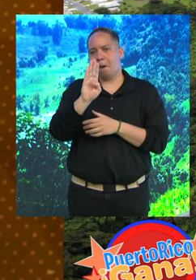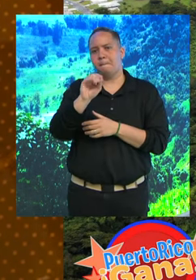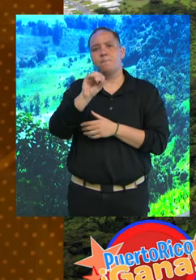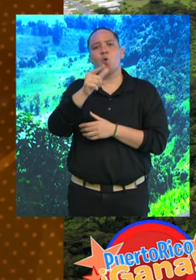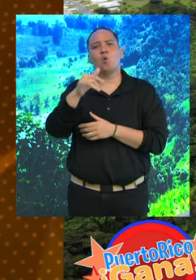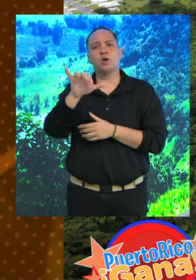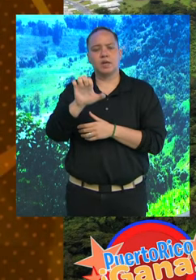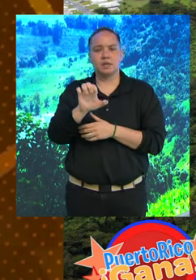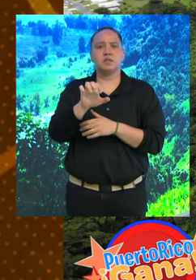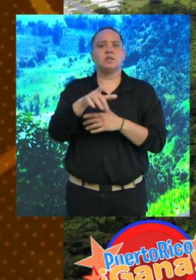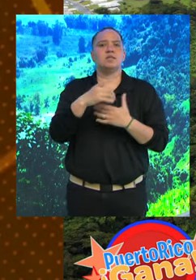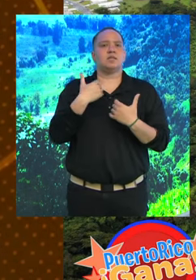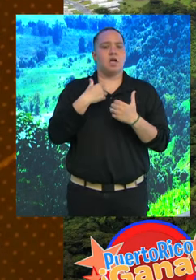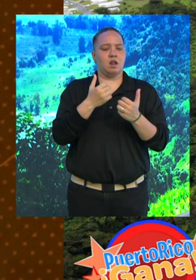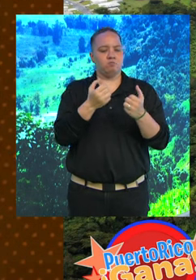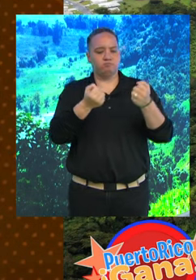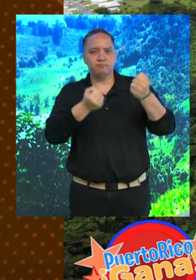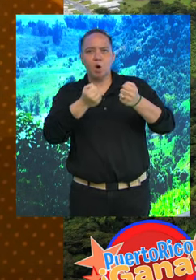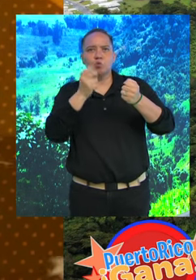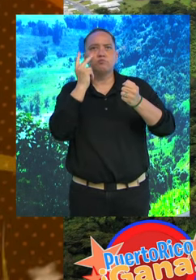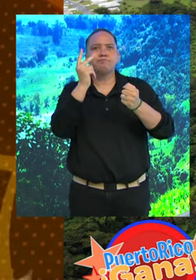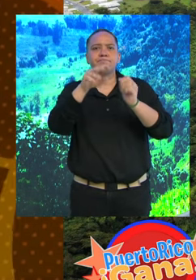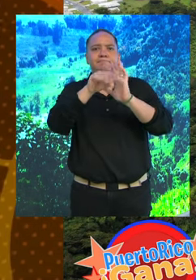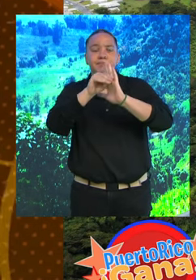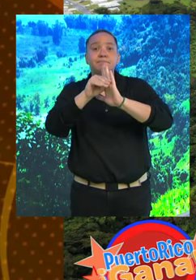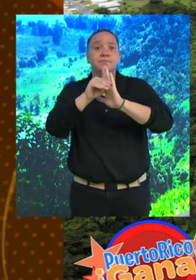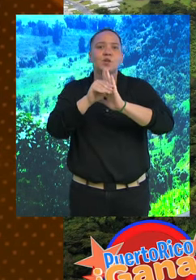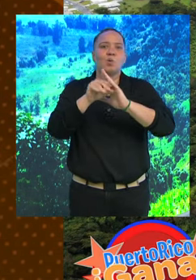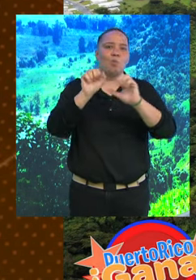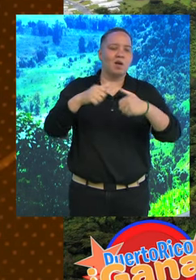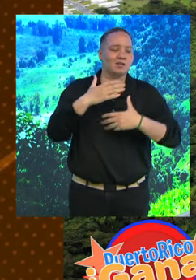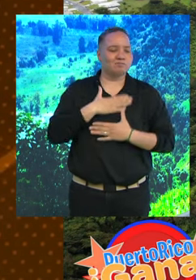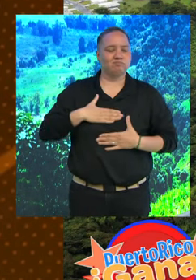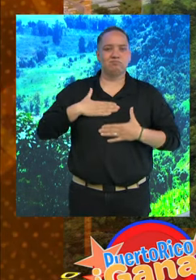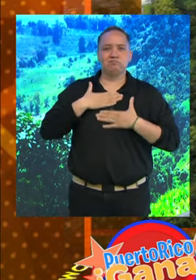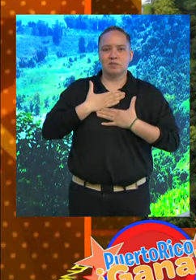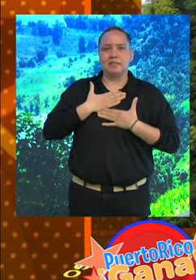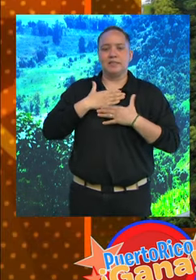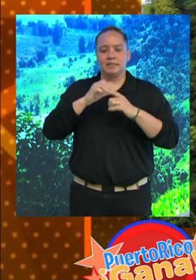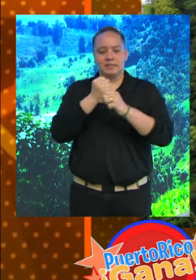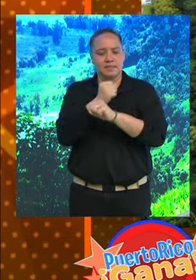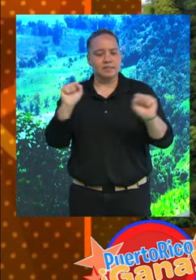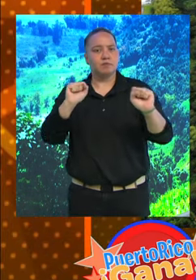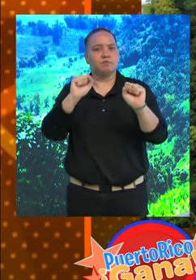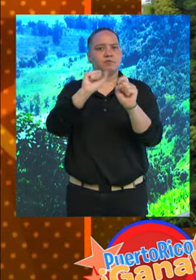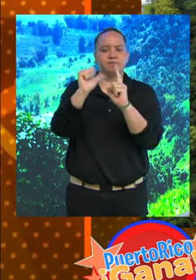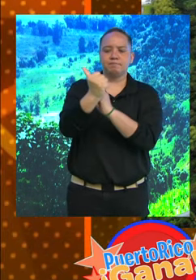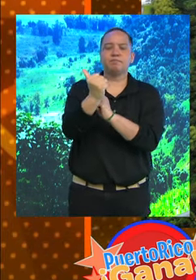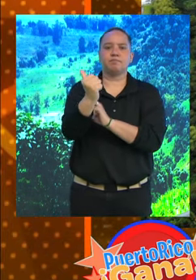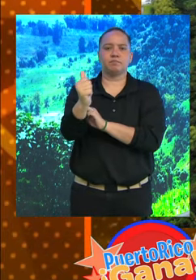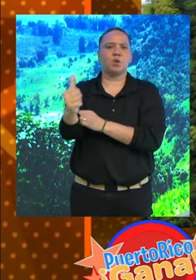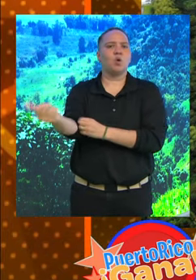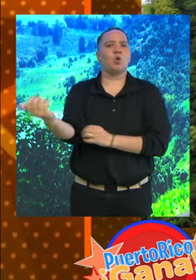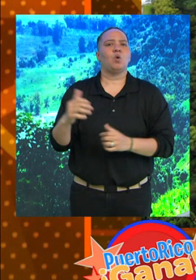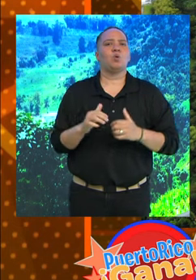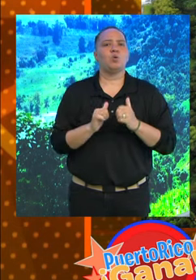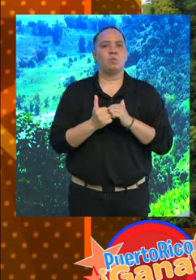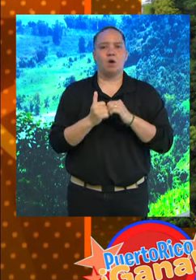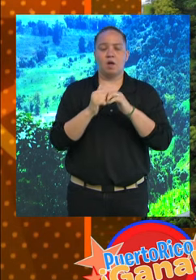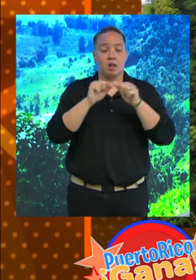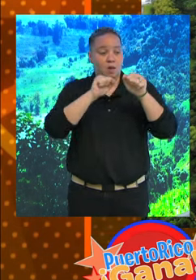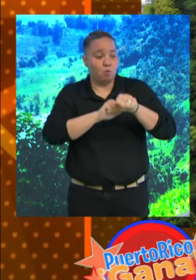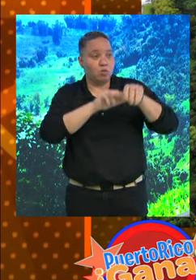Tienen un autocinema. Así que puedes disfrutar del mismo. Un ambiente seguro, tranquilo, el, como dicen, lo alto de una